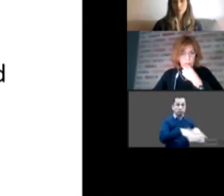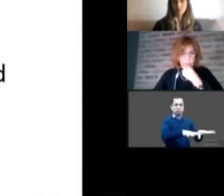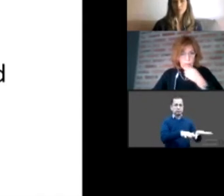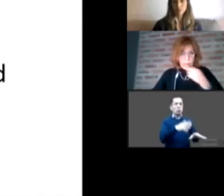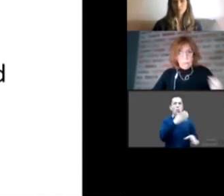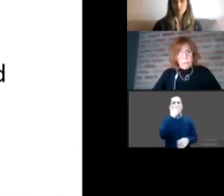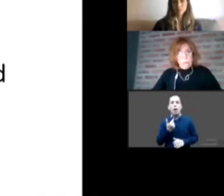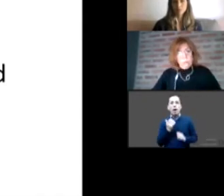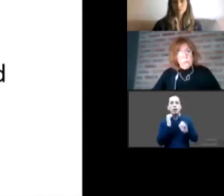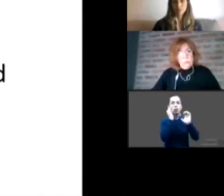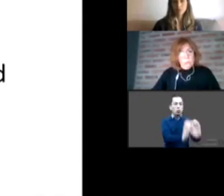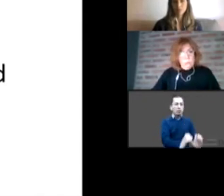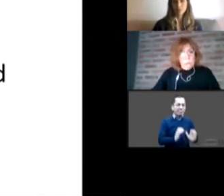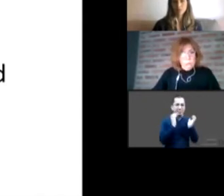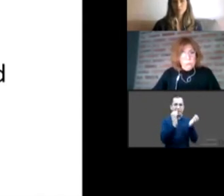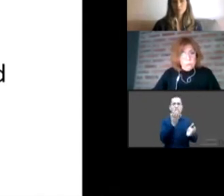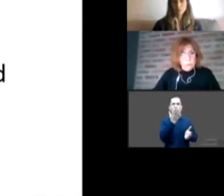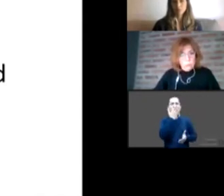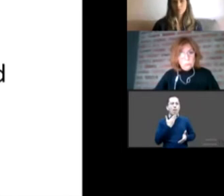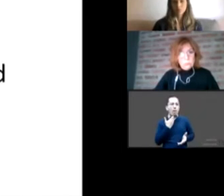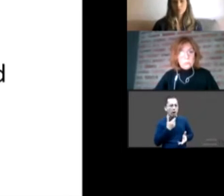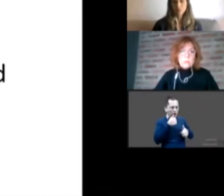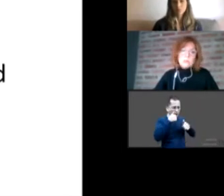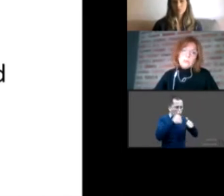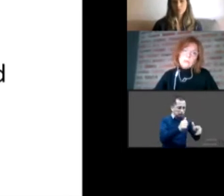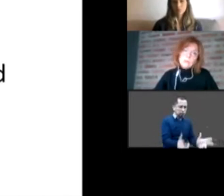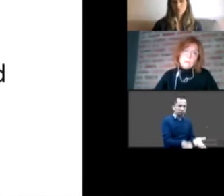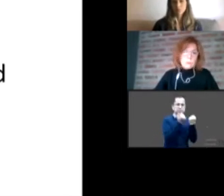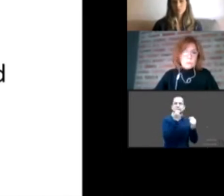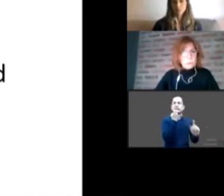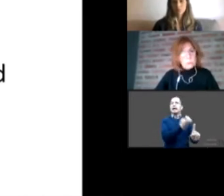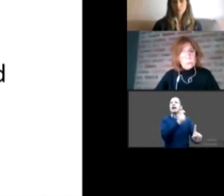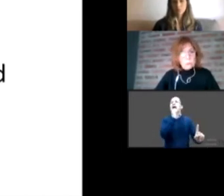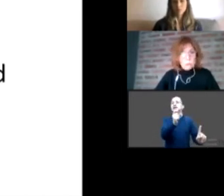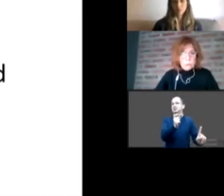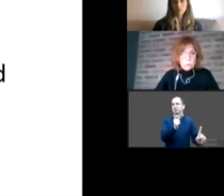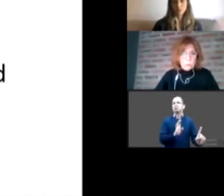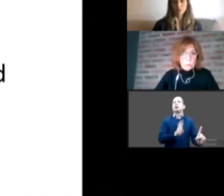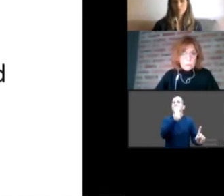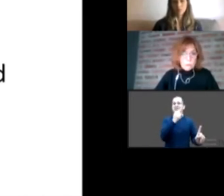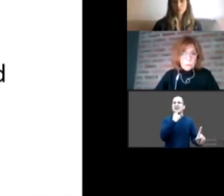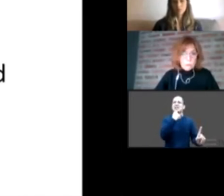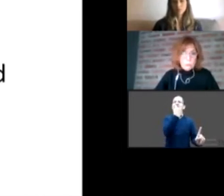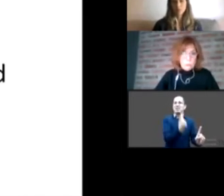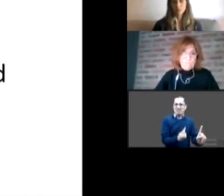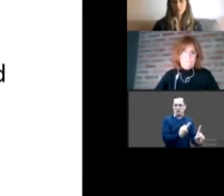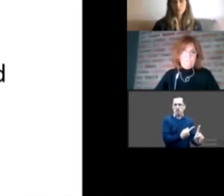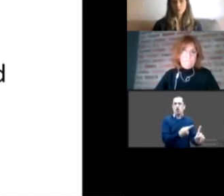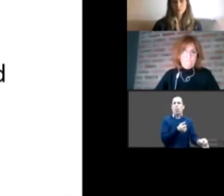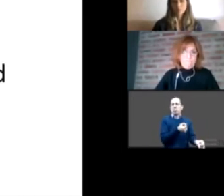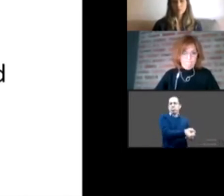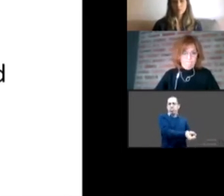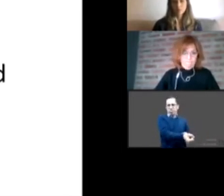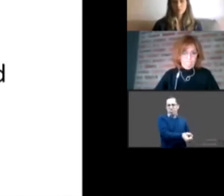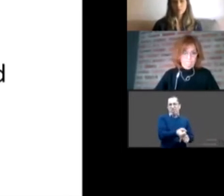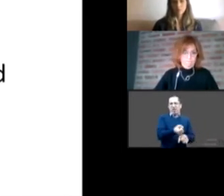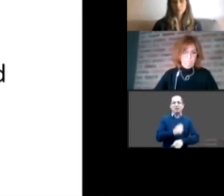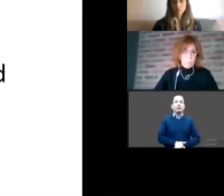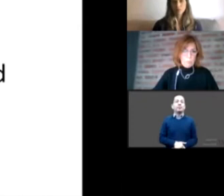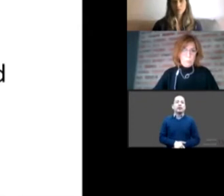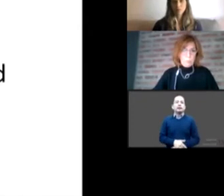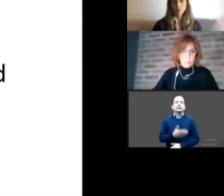para saltarnos todo el protocolo de niñas, niños, adolescentes, no tener que usar las iniciales, pero